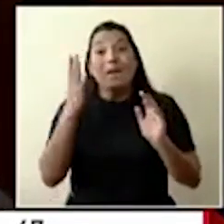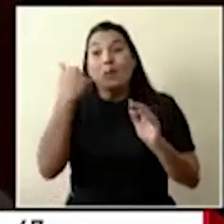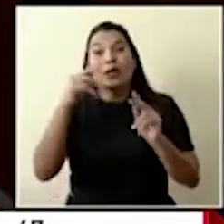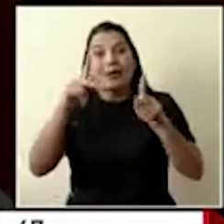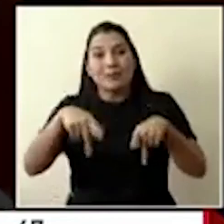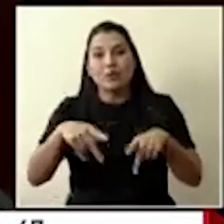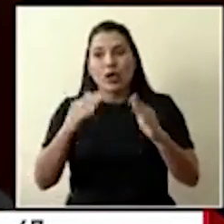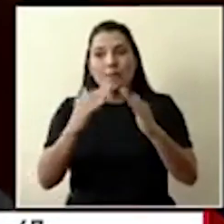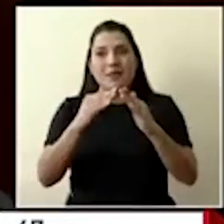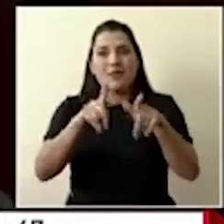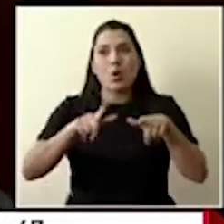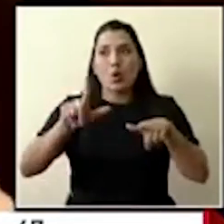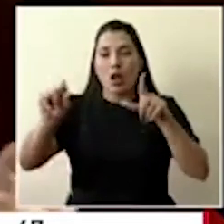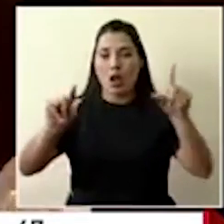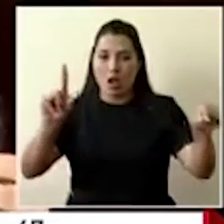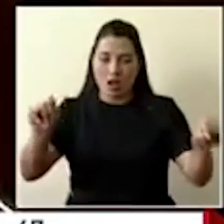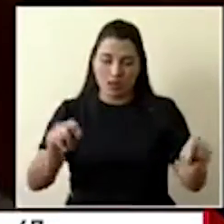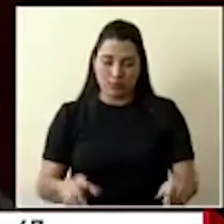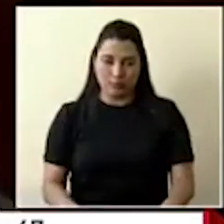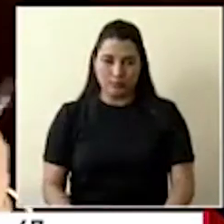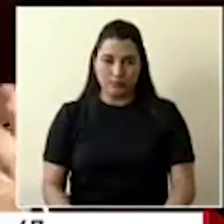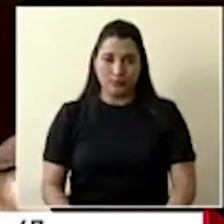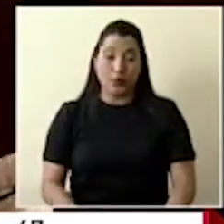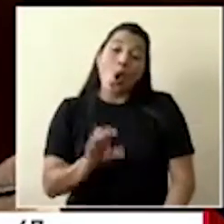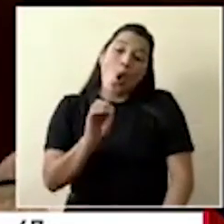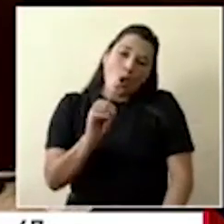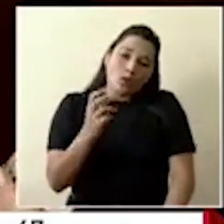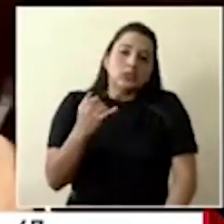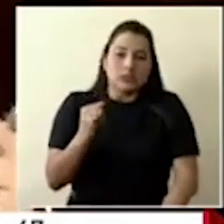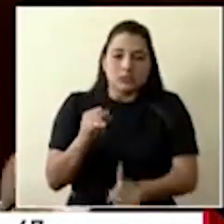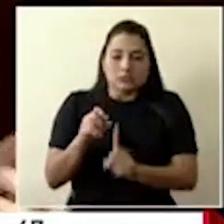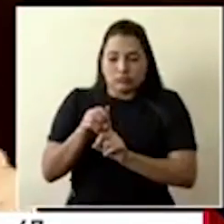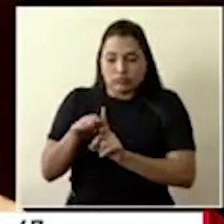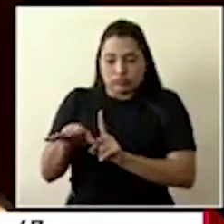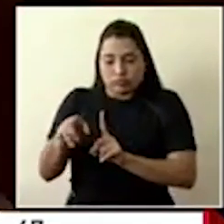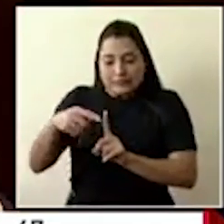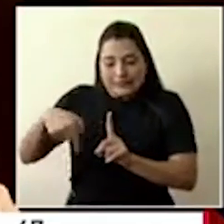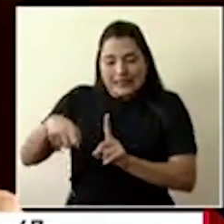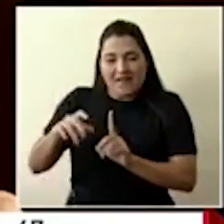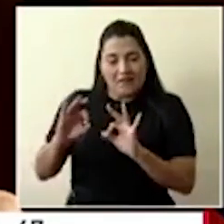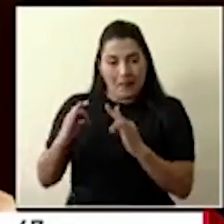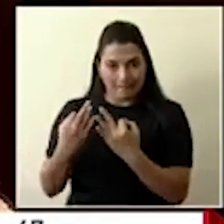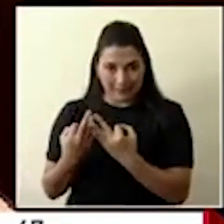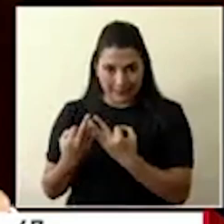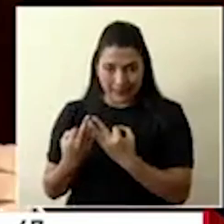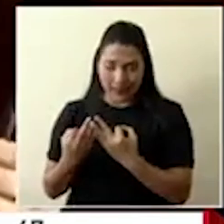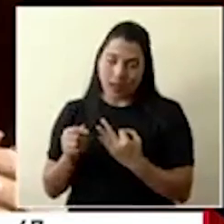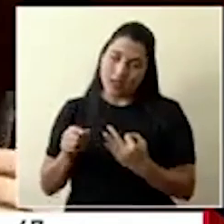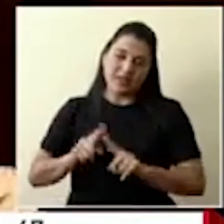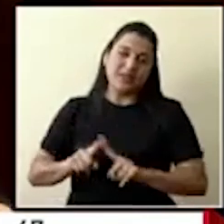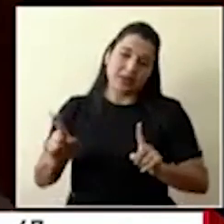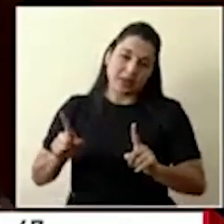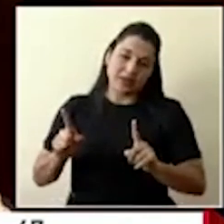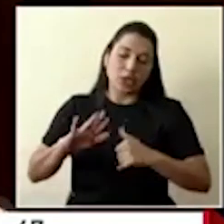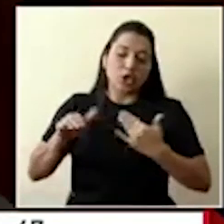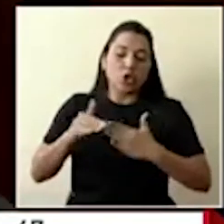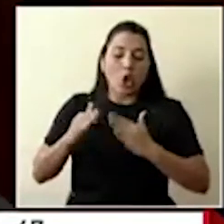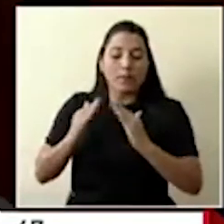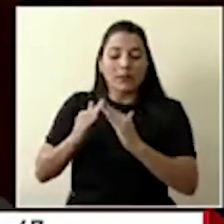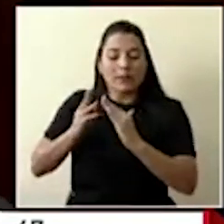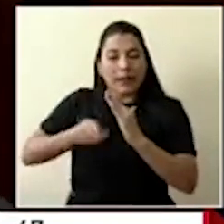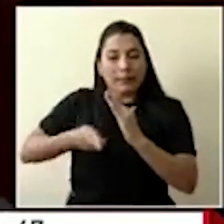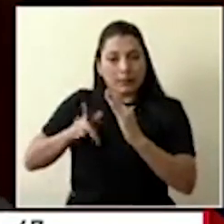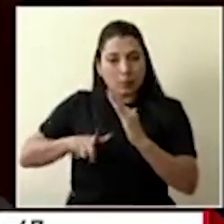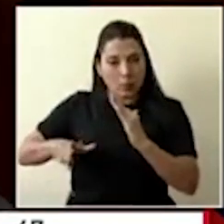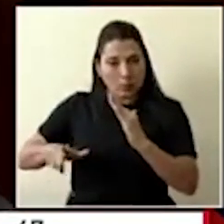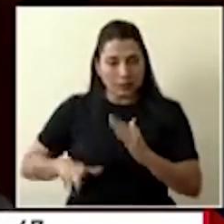domicilios generalmente, a menos de que sean ya familias, que es diferente, ¿verdad?, donde hay una convivencia o un lugar de residencia mucho más